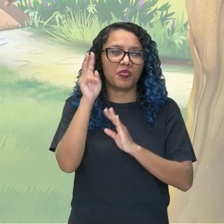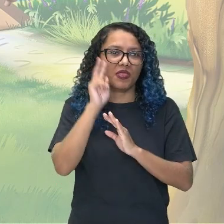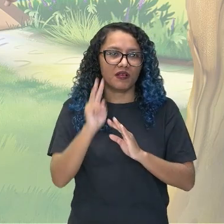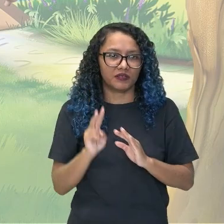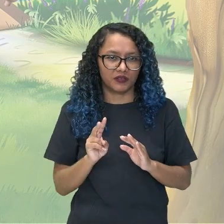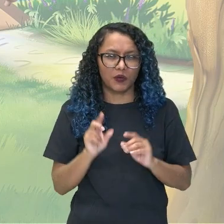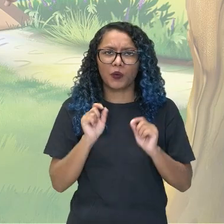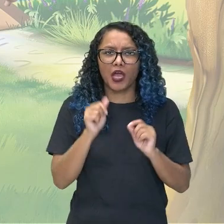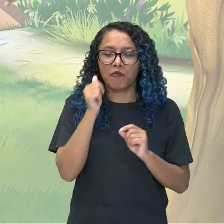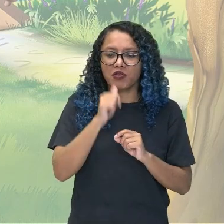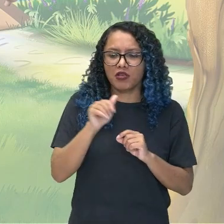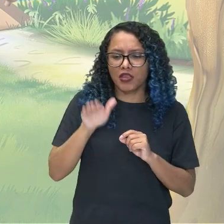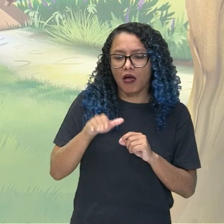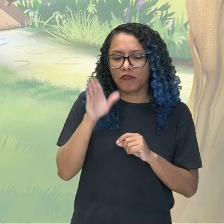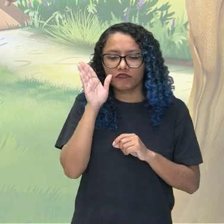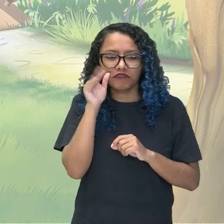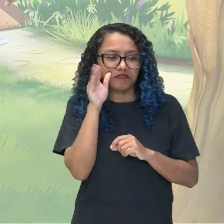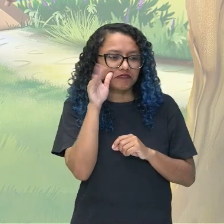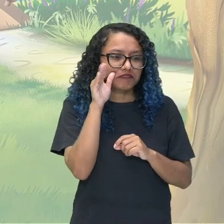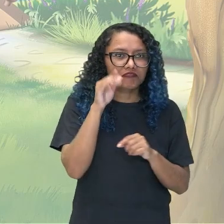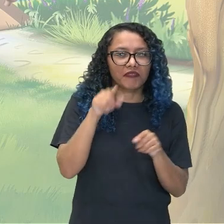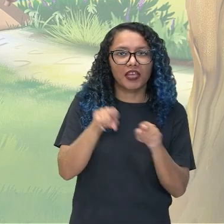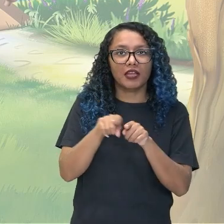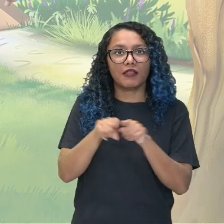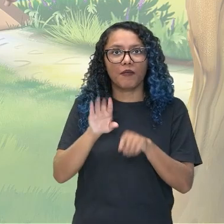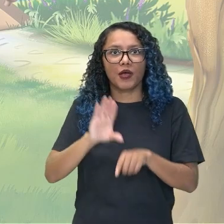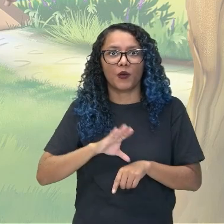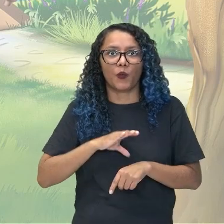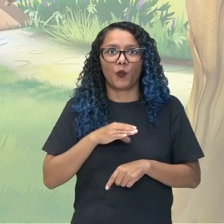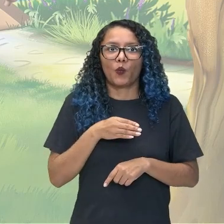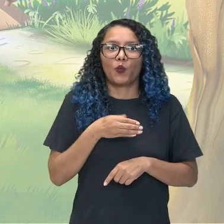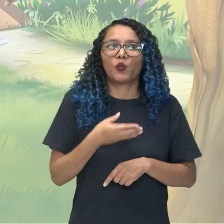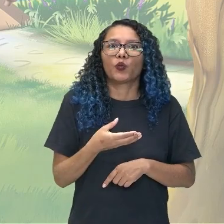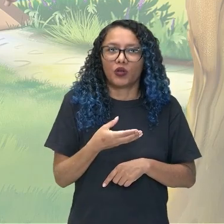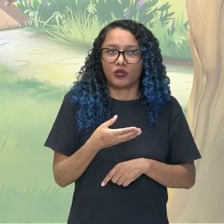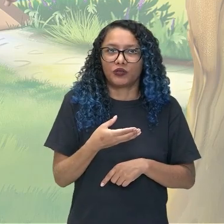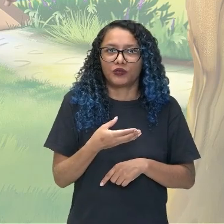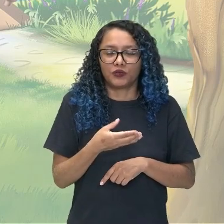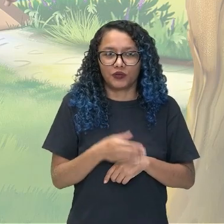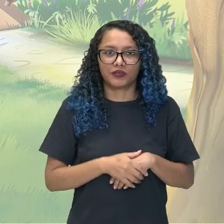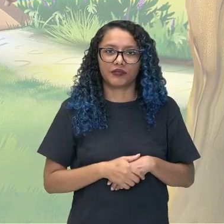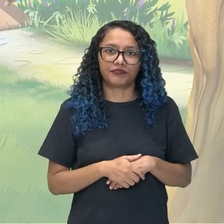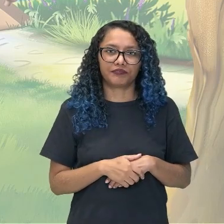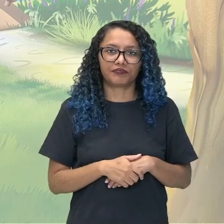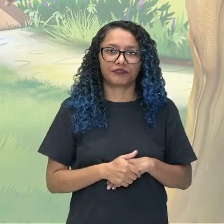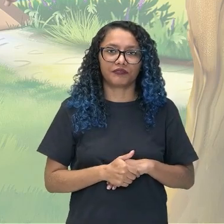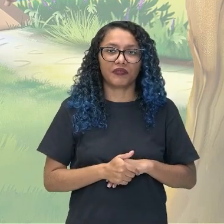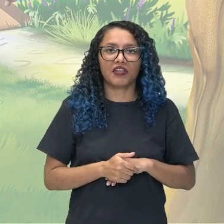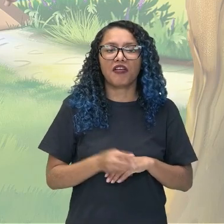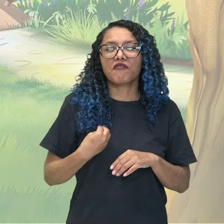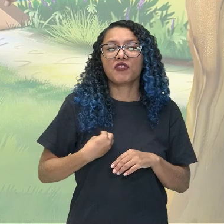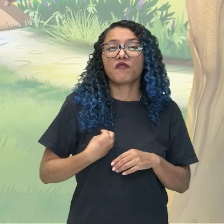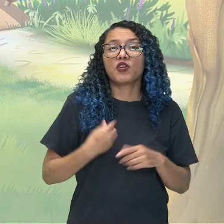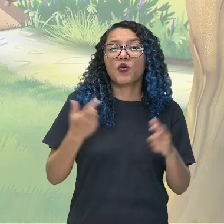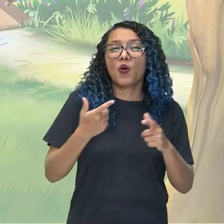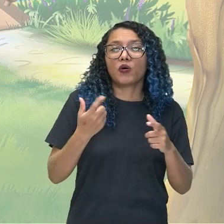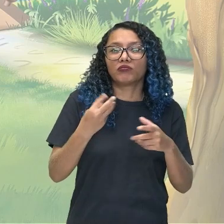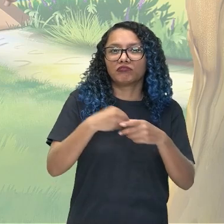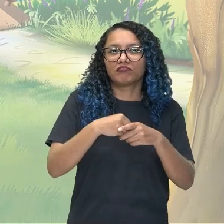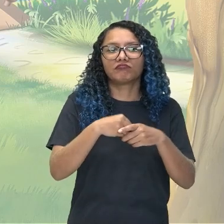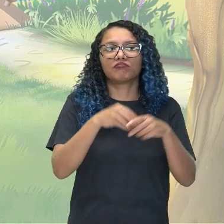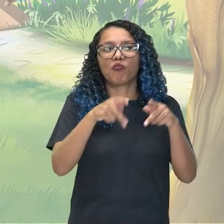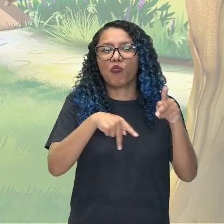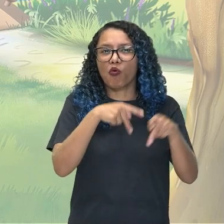niña curiosa y valiente que vive en un pequeño pueblo. El próximo personaje es la